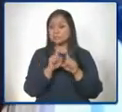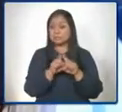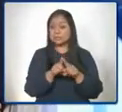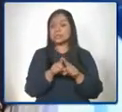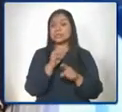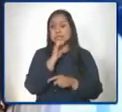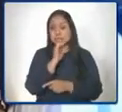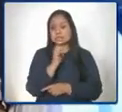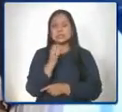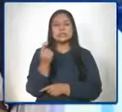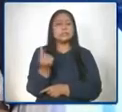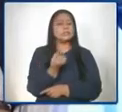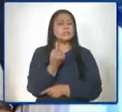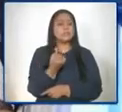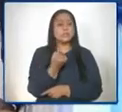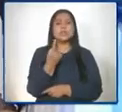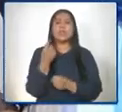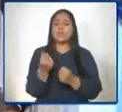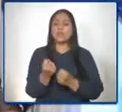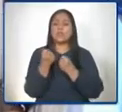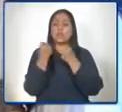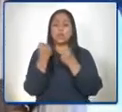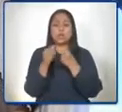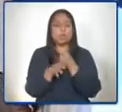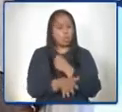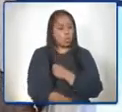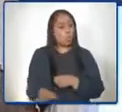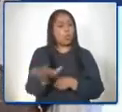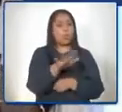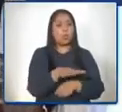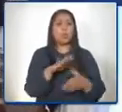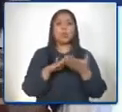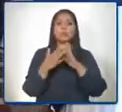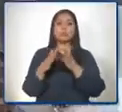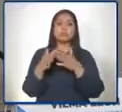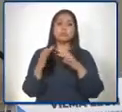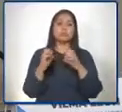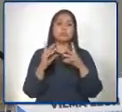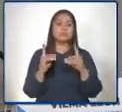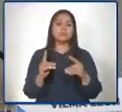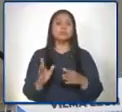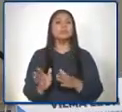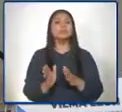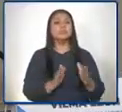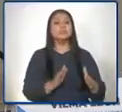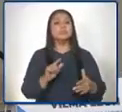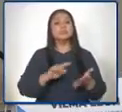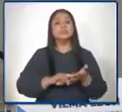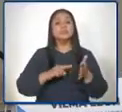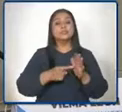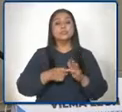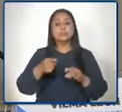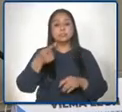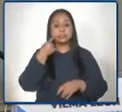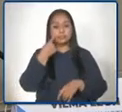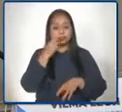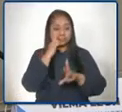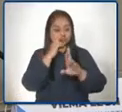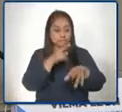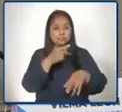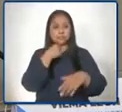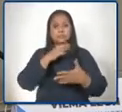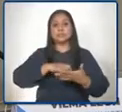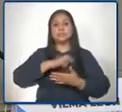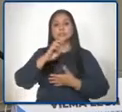es un fortalecimiento a toda la comunidad educativa. Esto es, en lo que respecta al programa